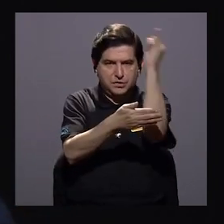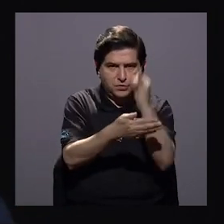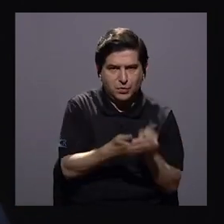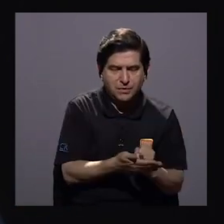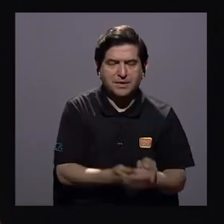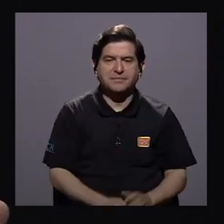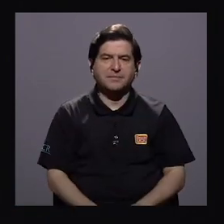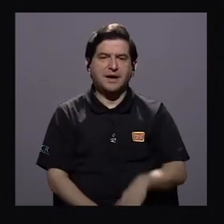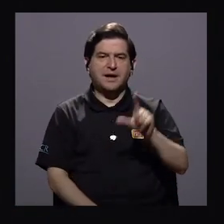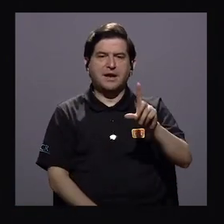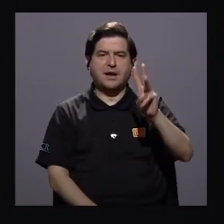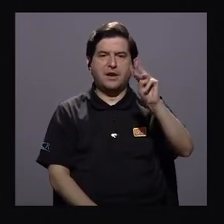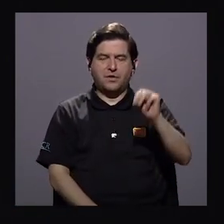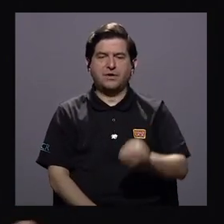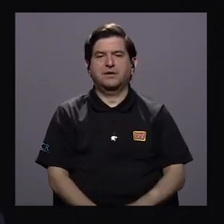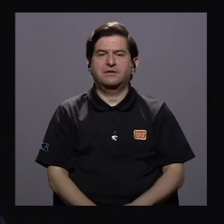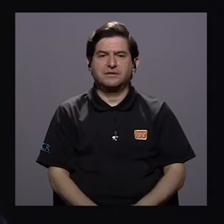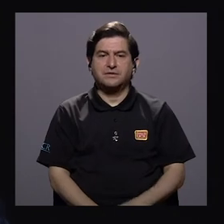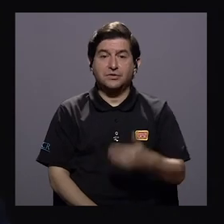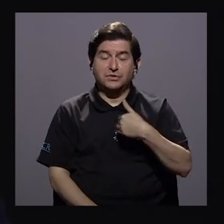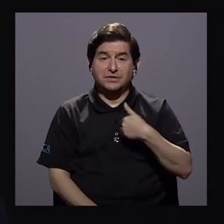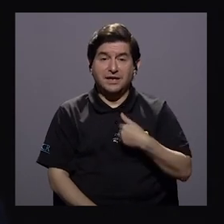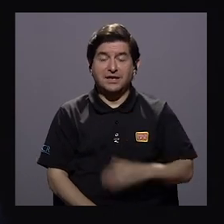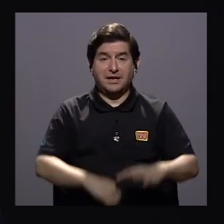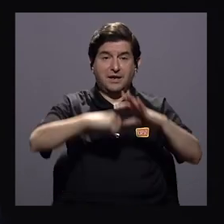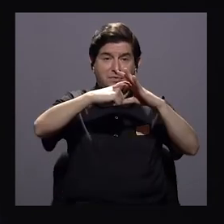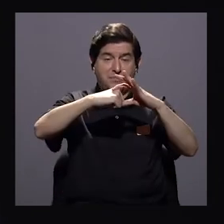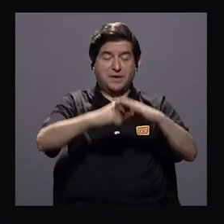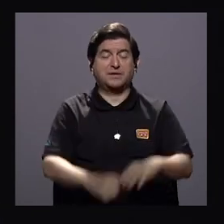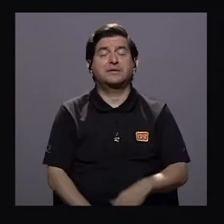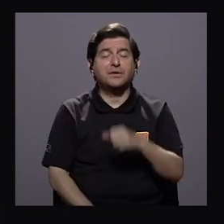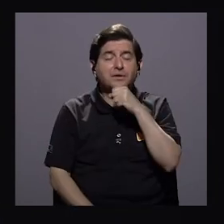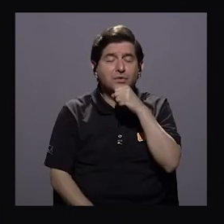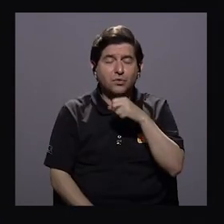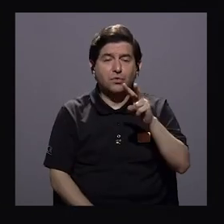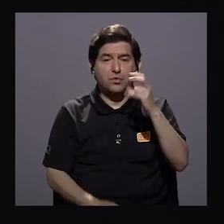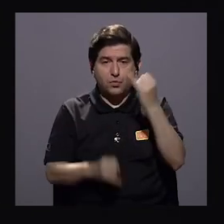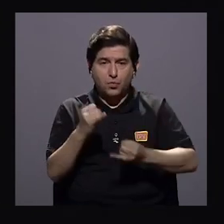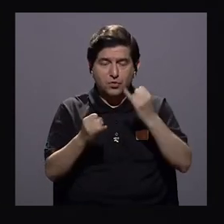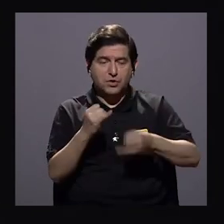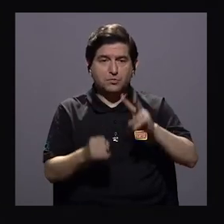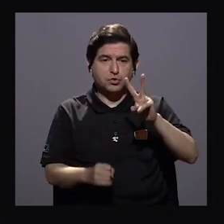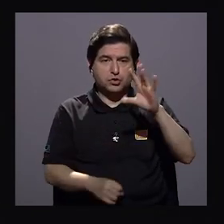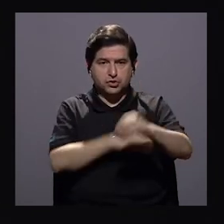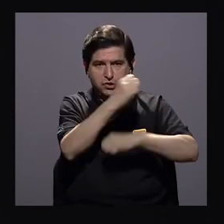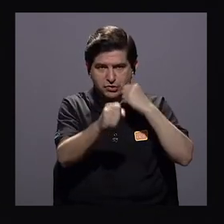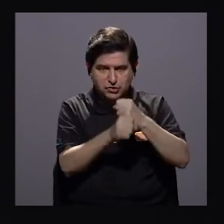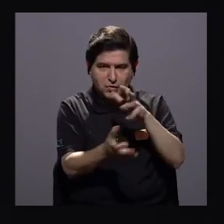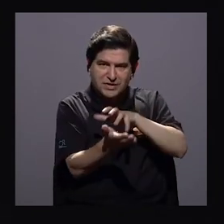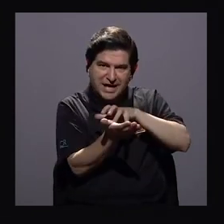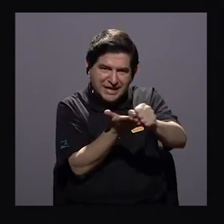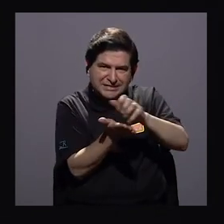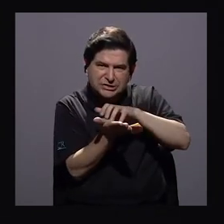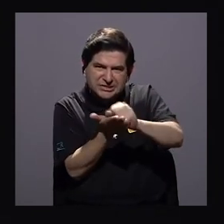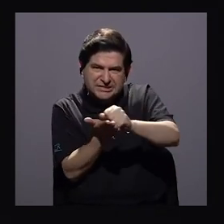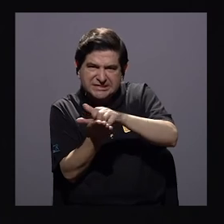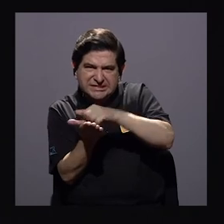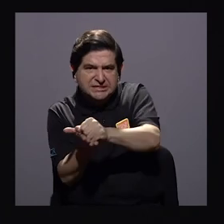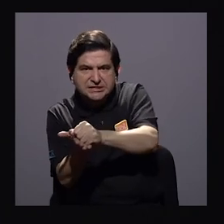Don Leonardo, tenemos un planeta longevo, en los últimos 250 años se le ha destruido